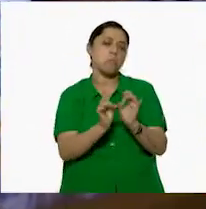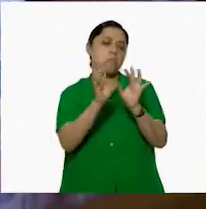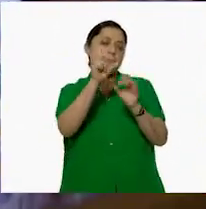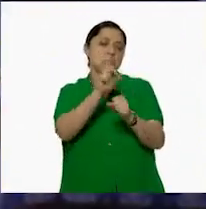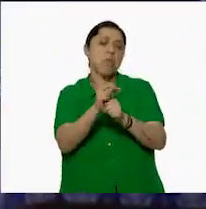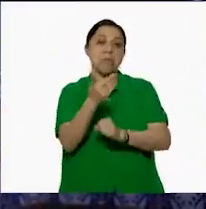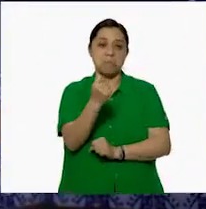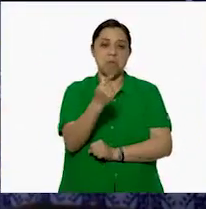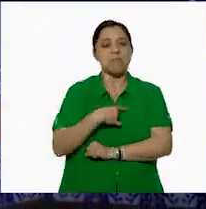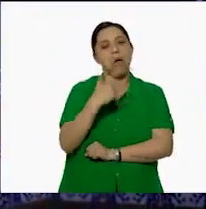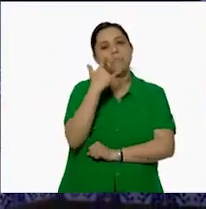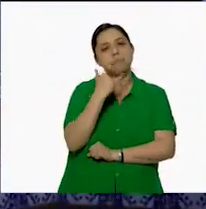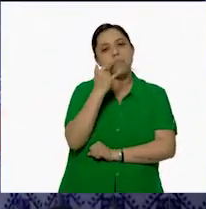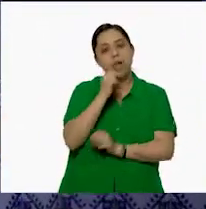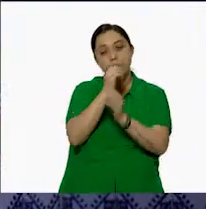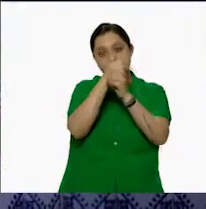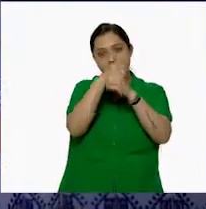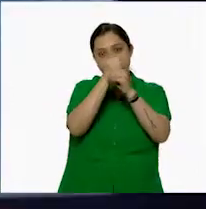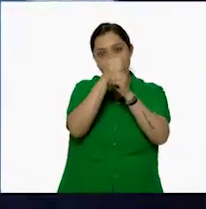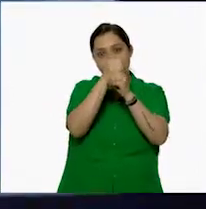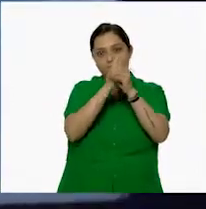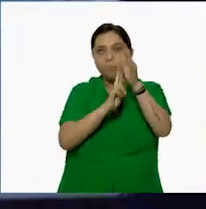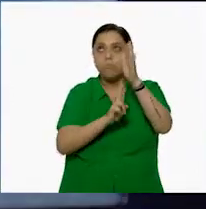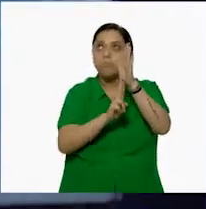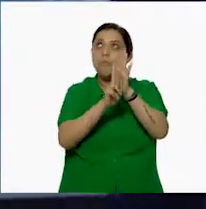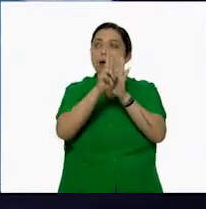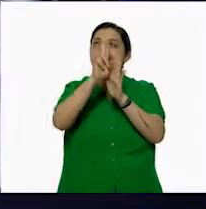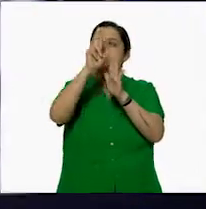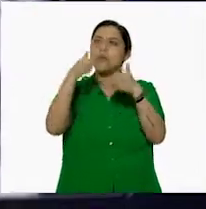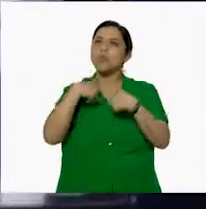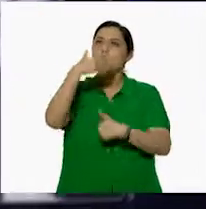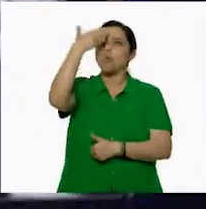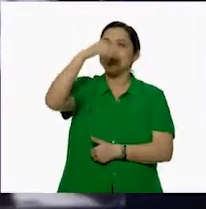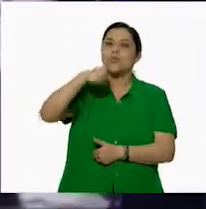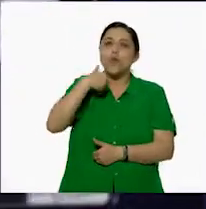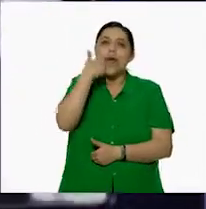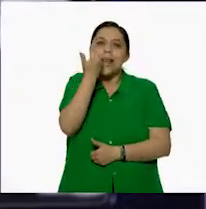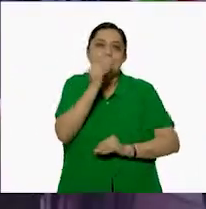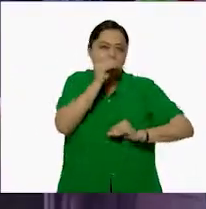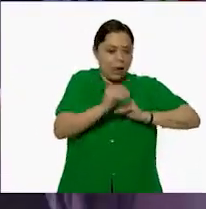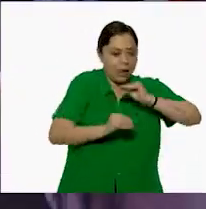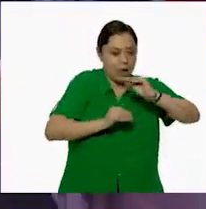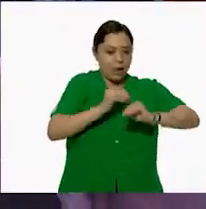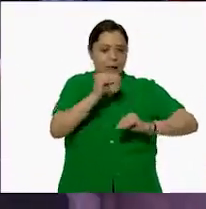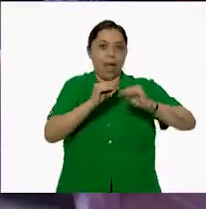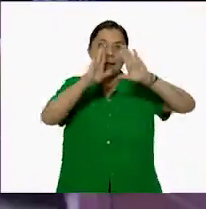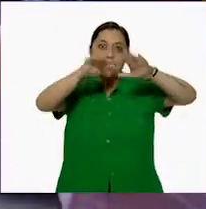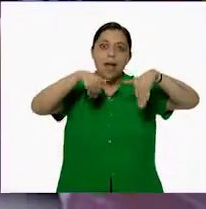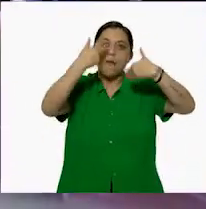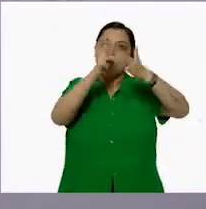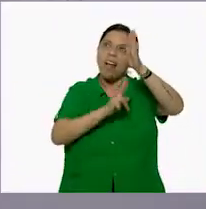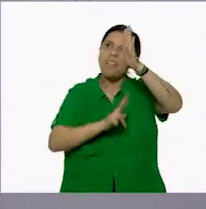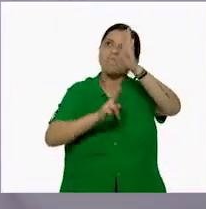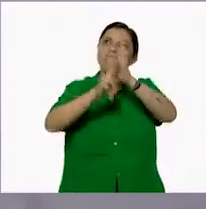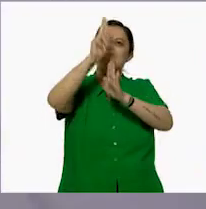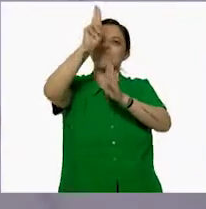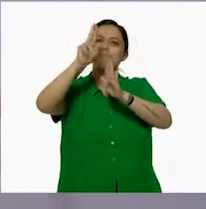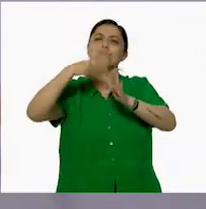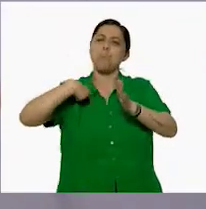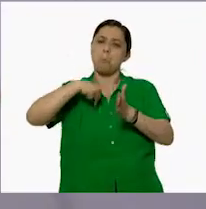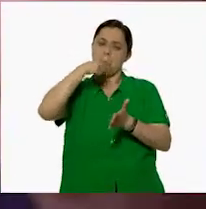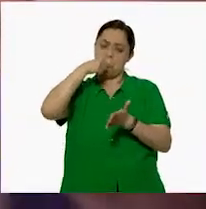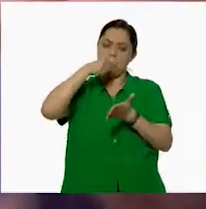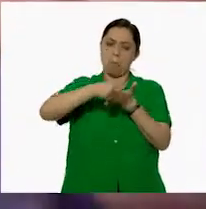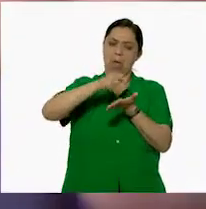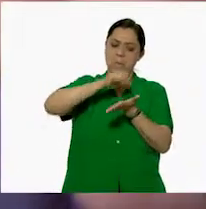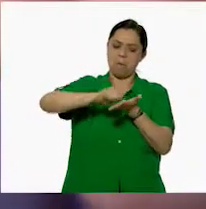un programa sobre el telescopio espacial Hubble y fue ahí cuando lo supe. Quería inventar algo que viajara al espacio. Así que decidí escribirle una carta a la